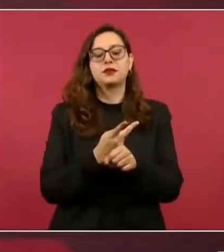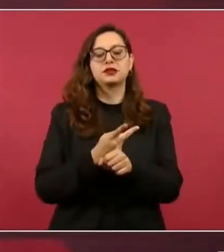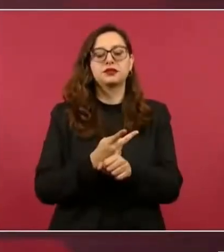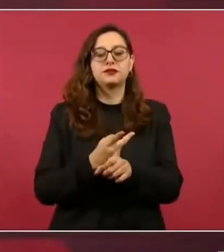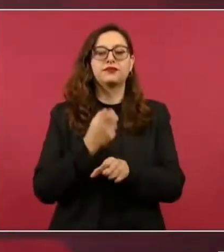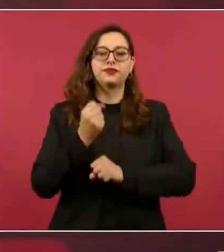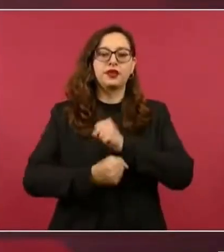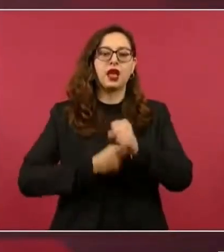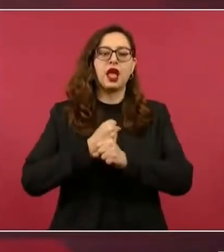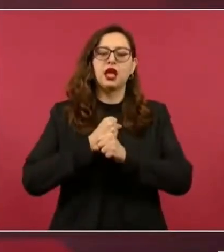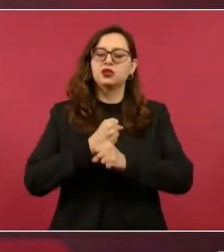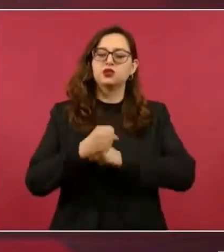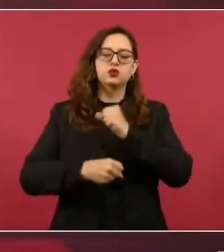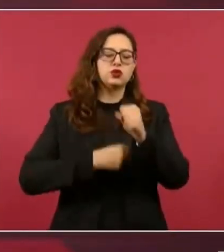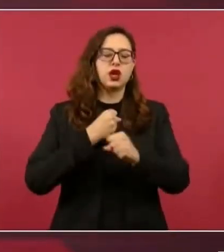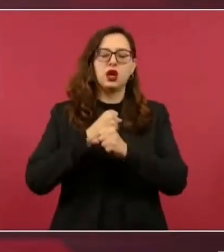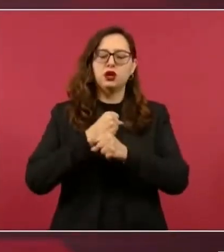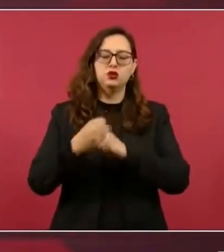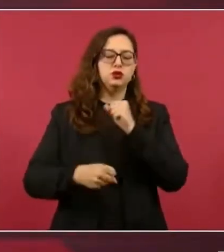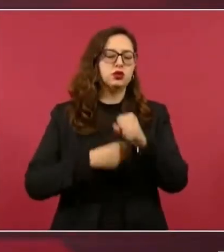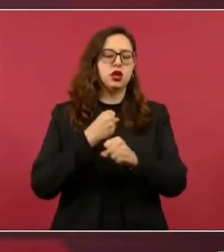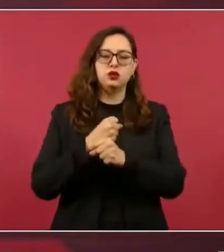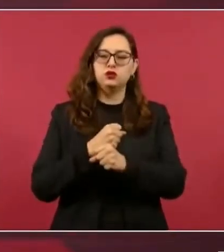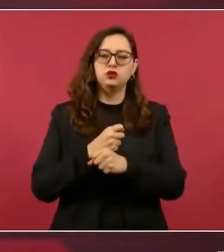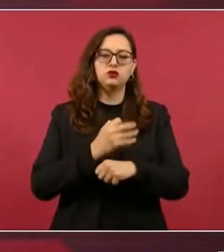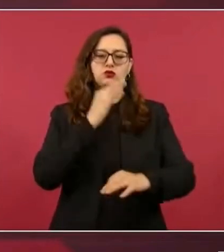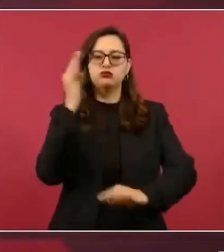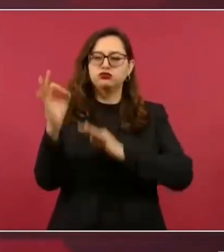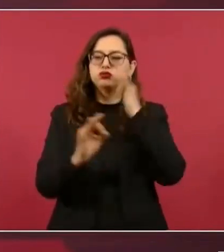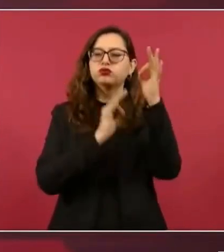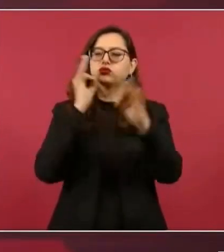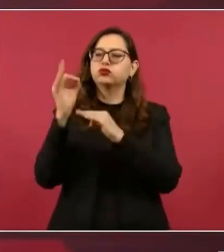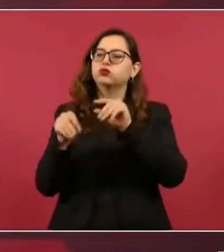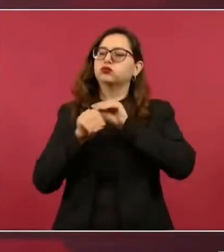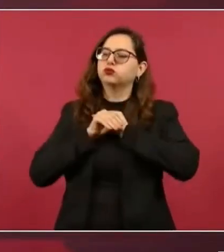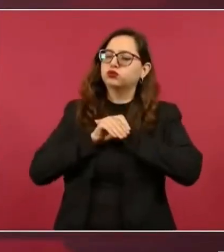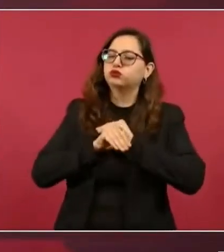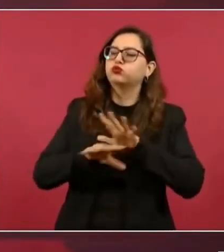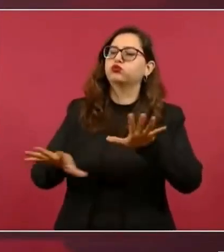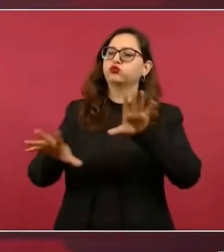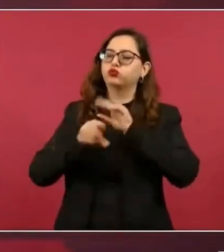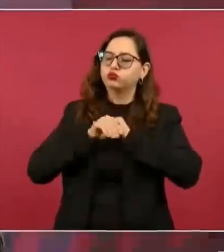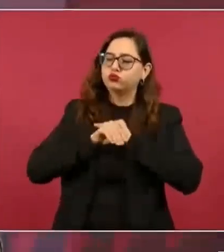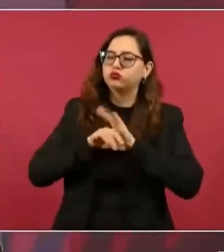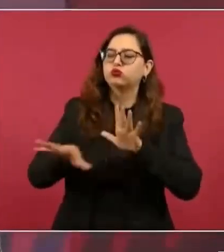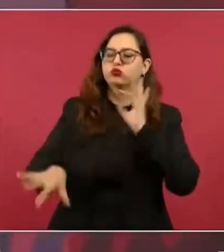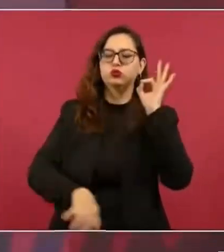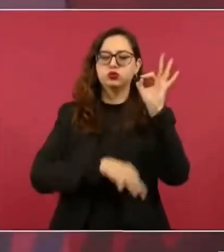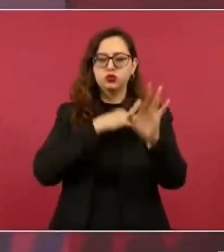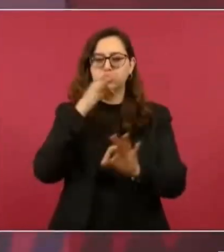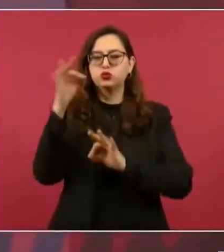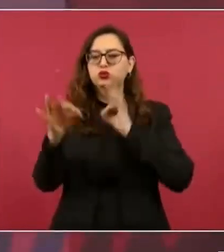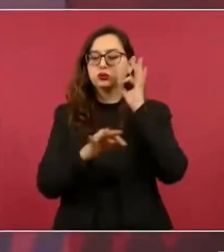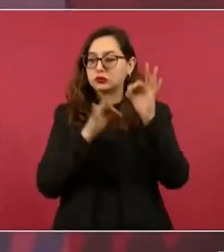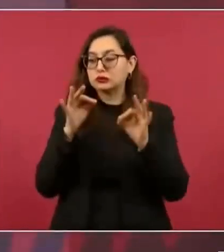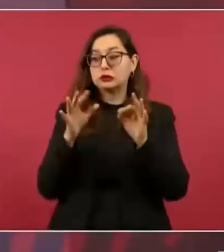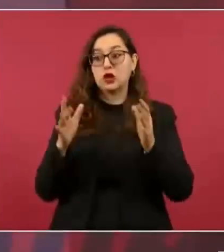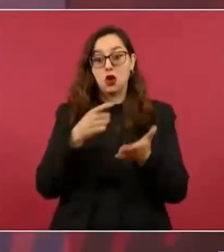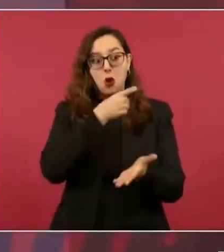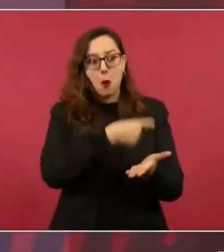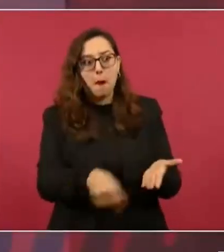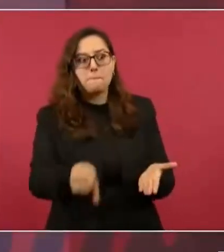se impulsó el consumo